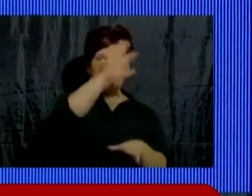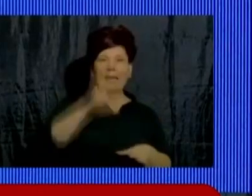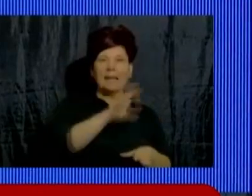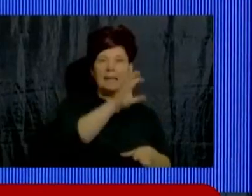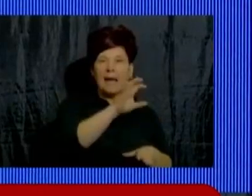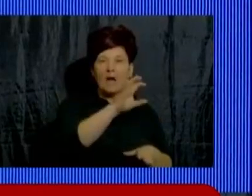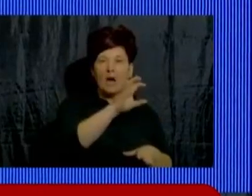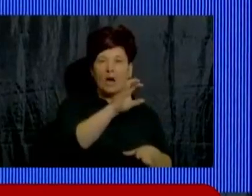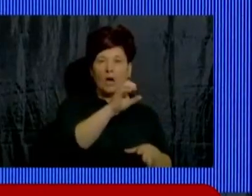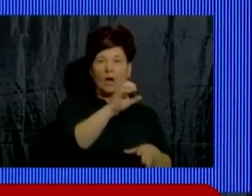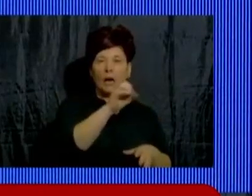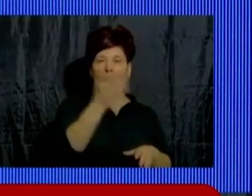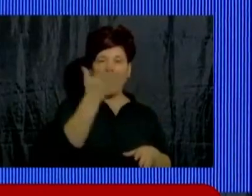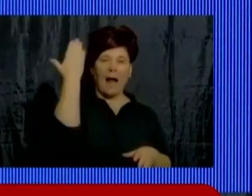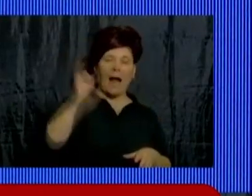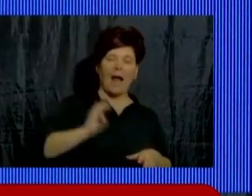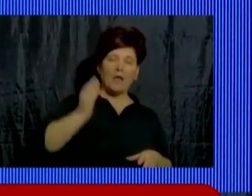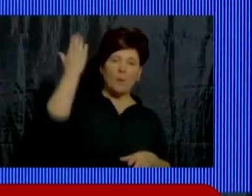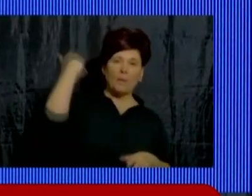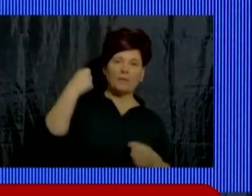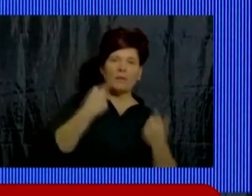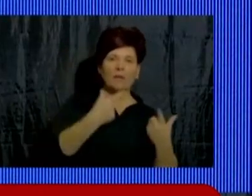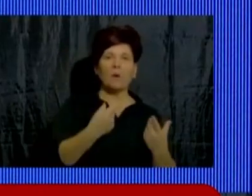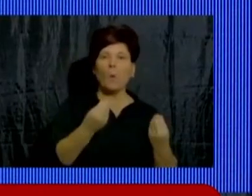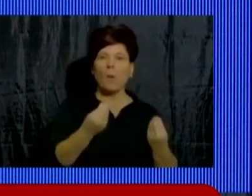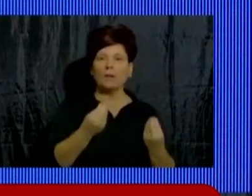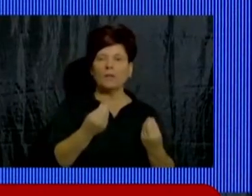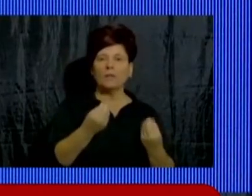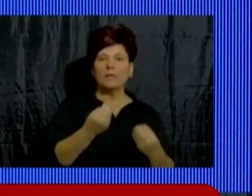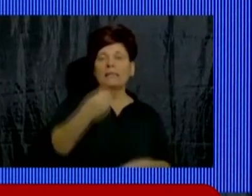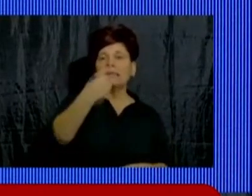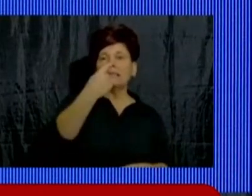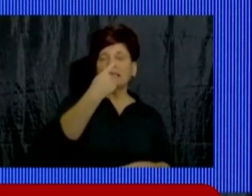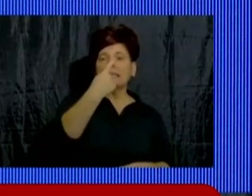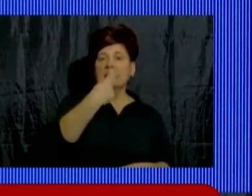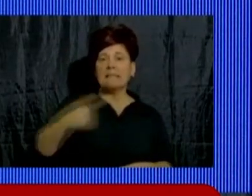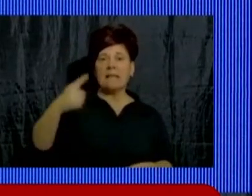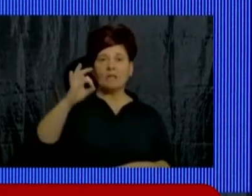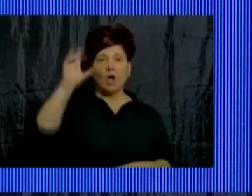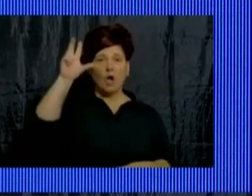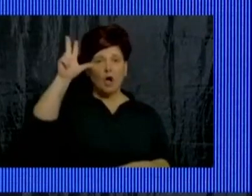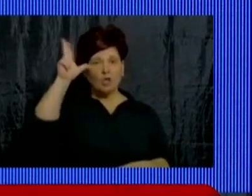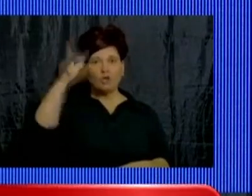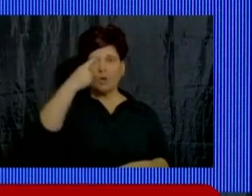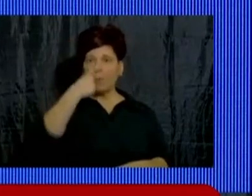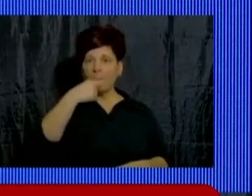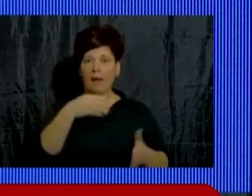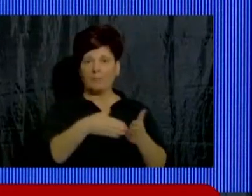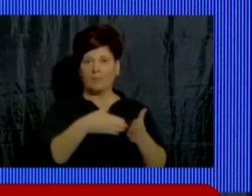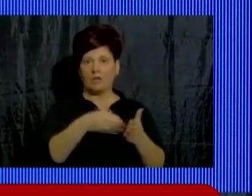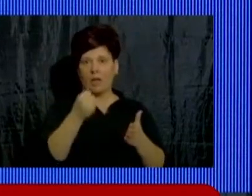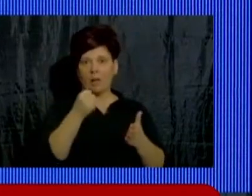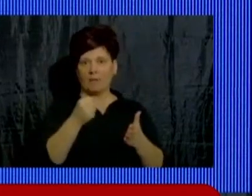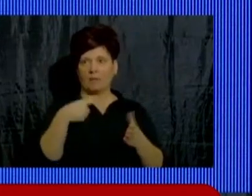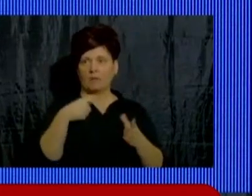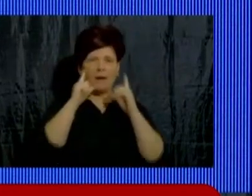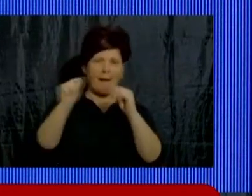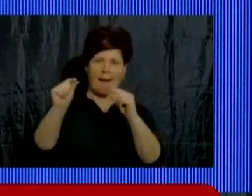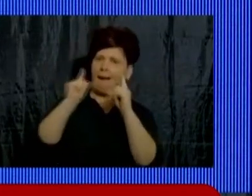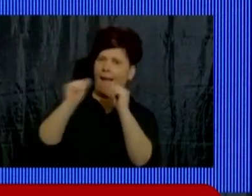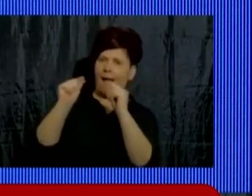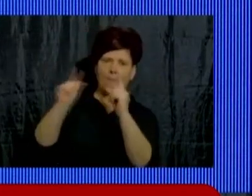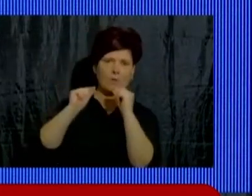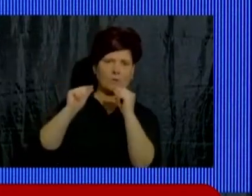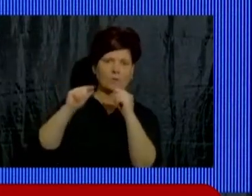pasado? 108 mil millones de pesos. Este es un reclamo que no vamos a dejar de hacer. Estamos